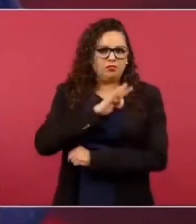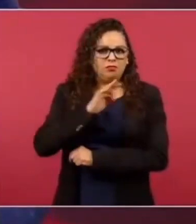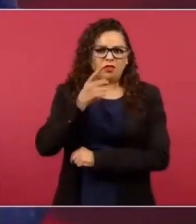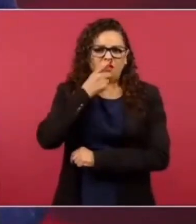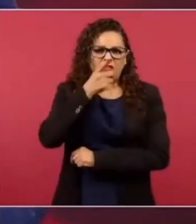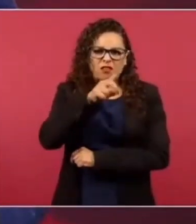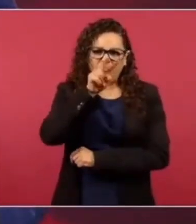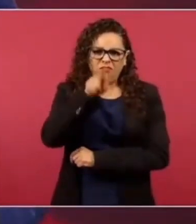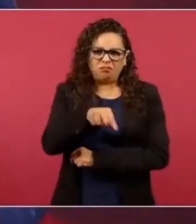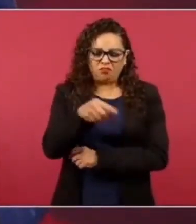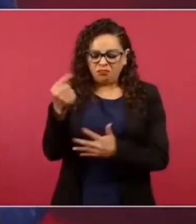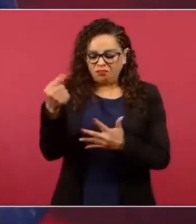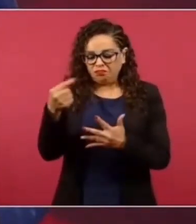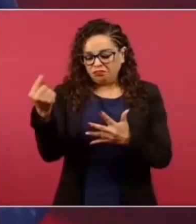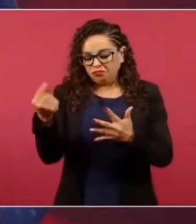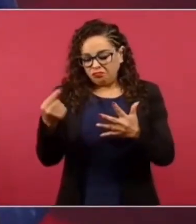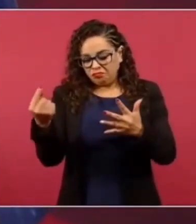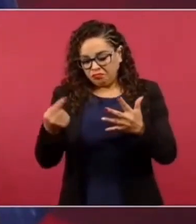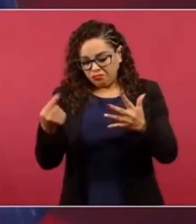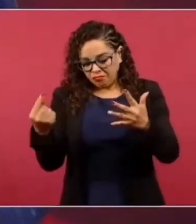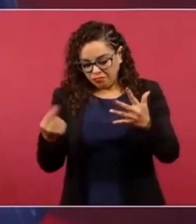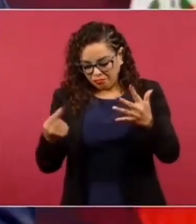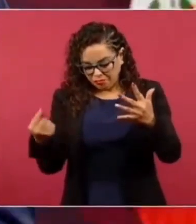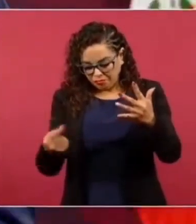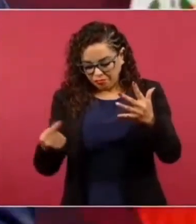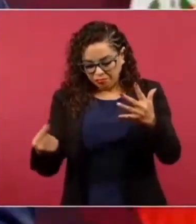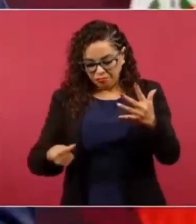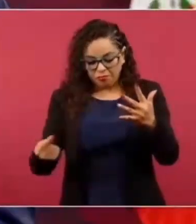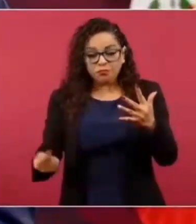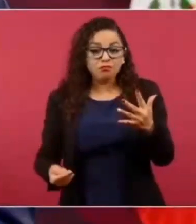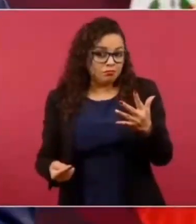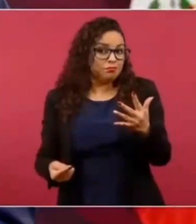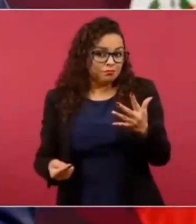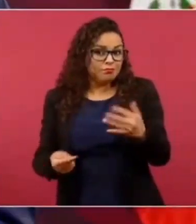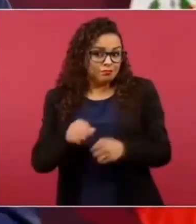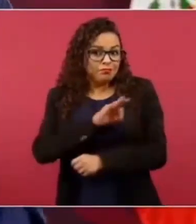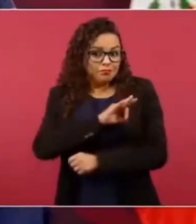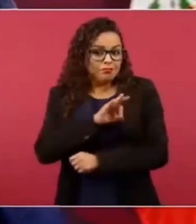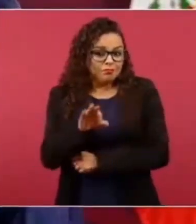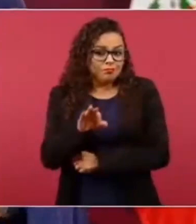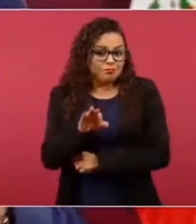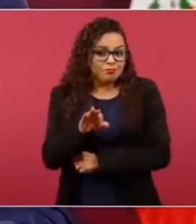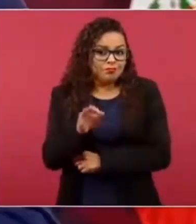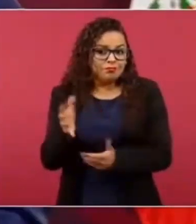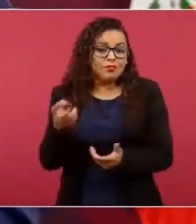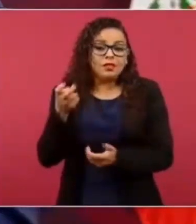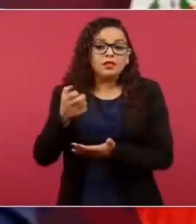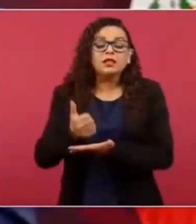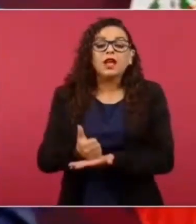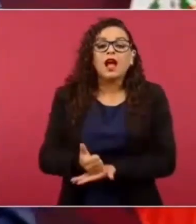y ayudar.